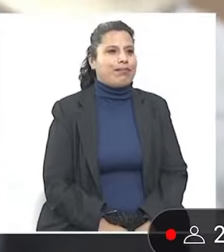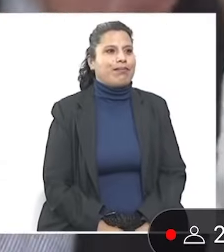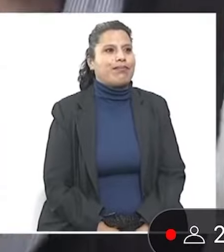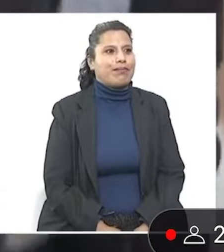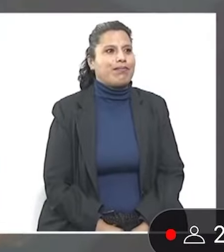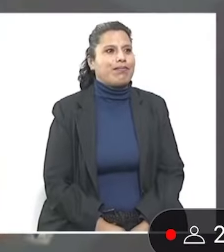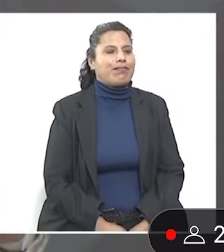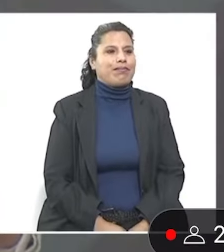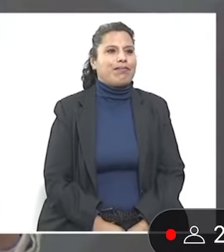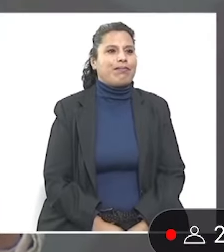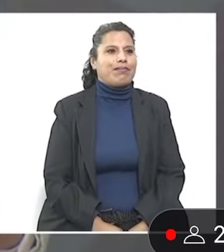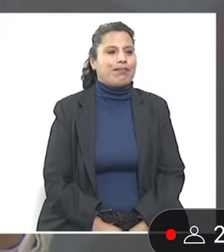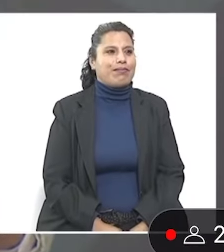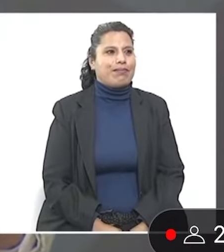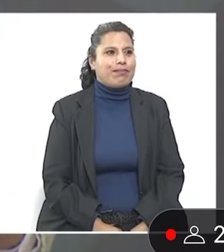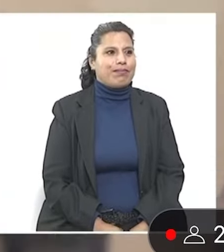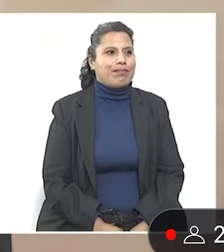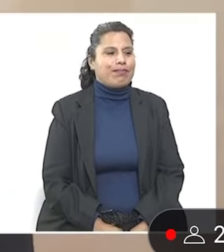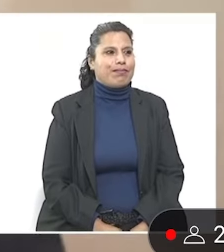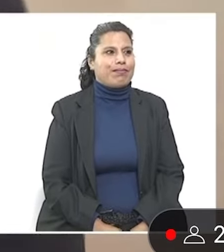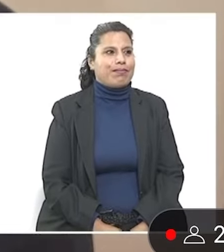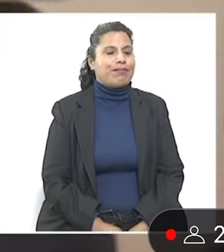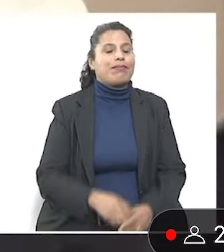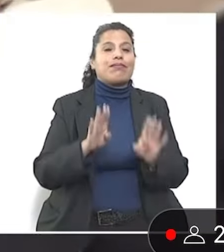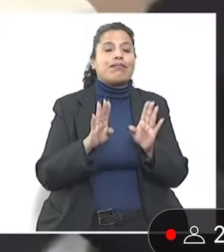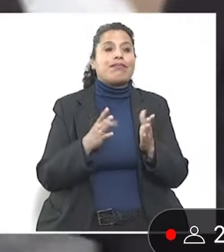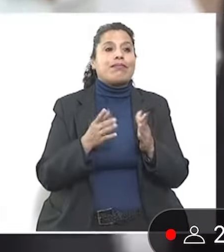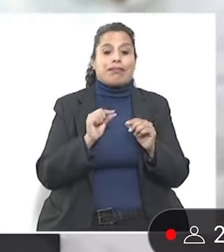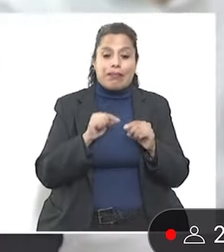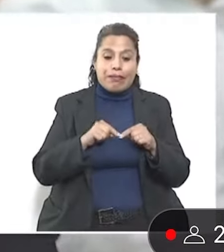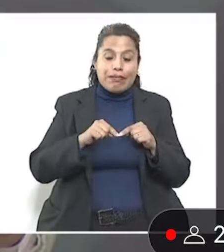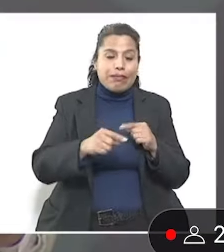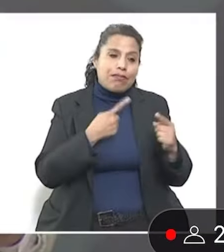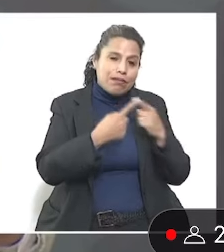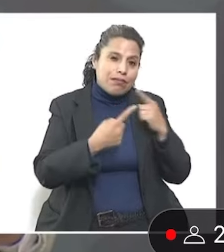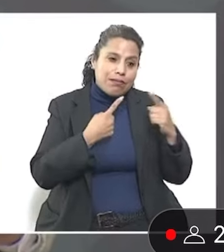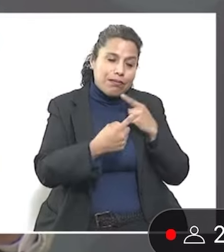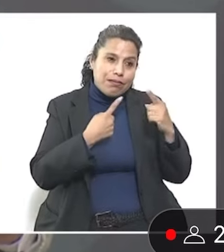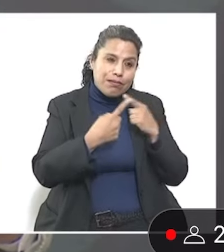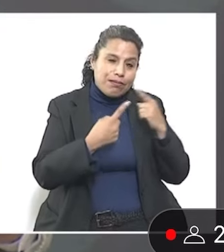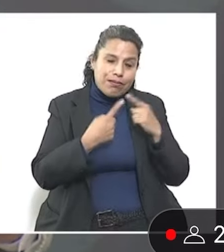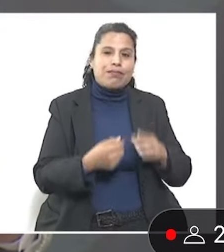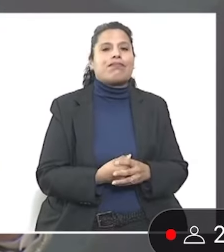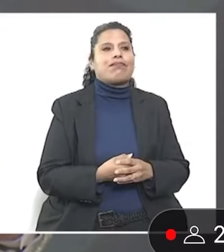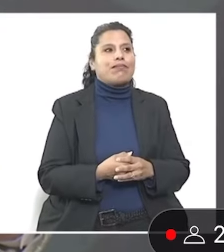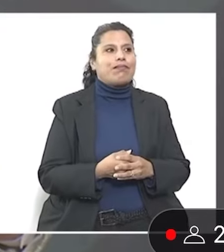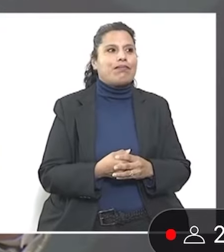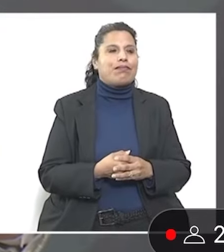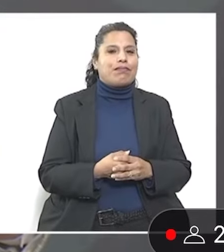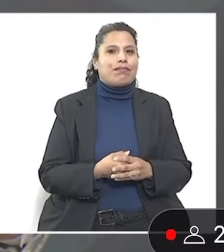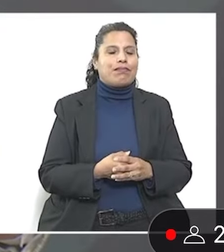Vamos a dialogar con todos